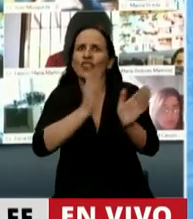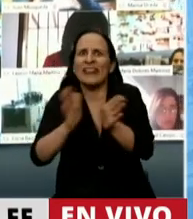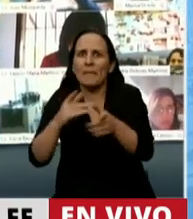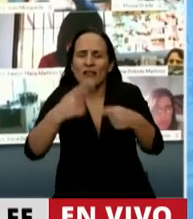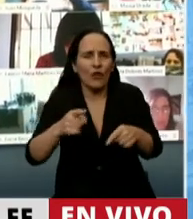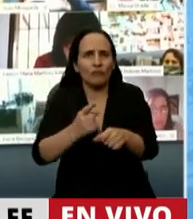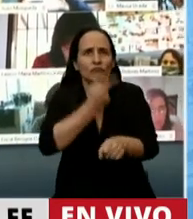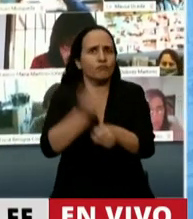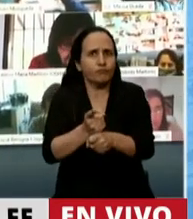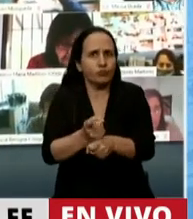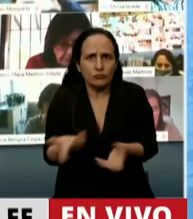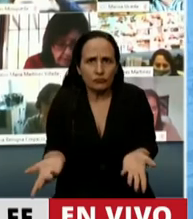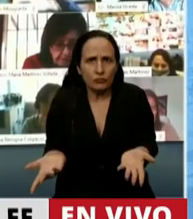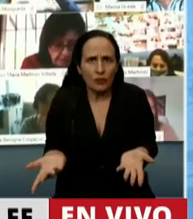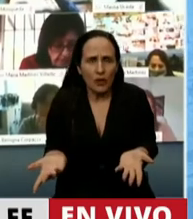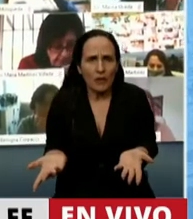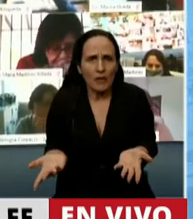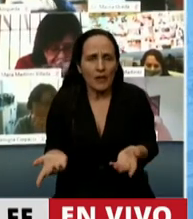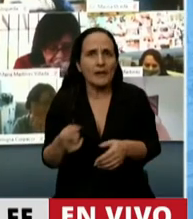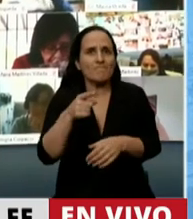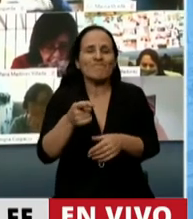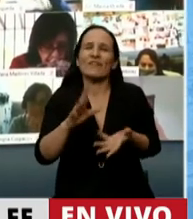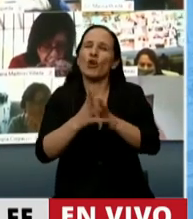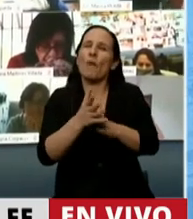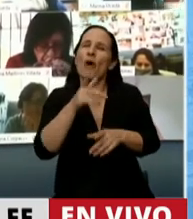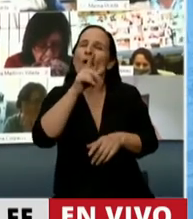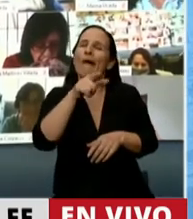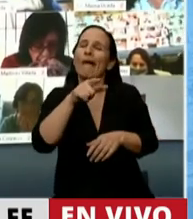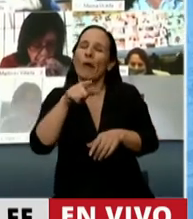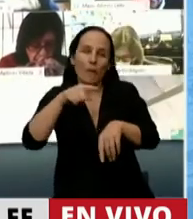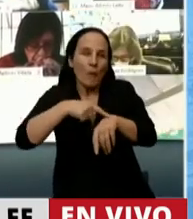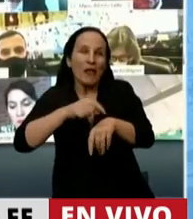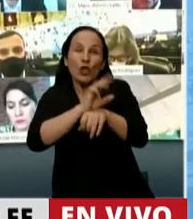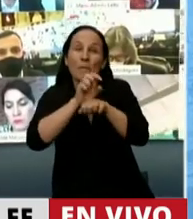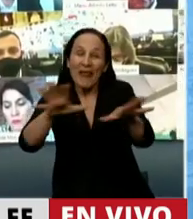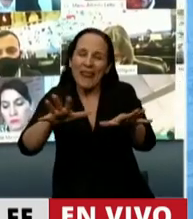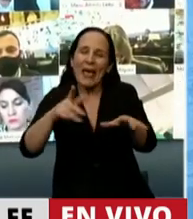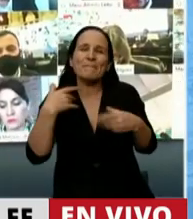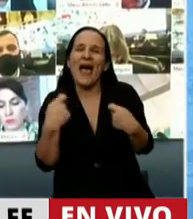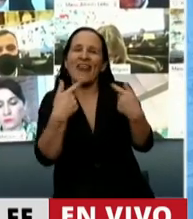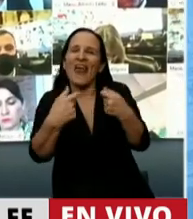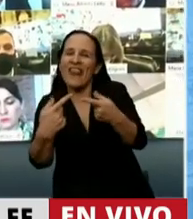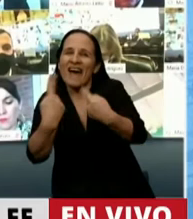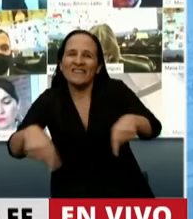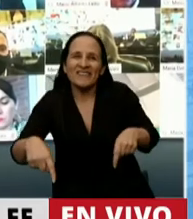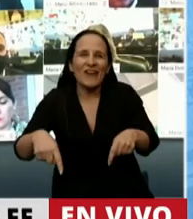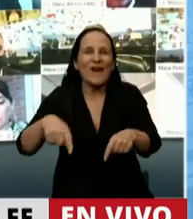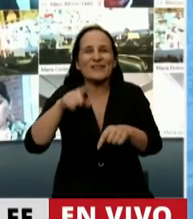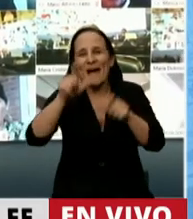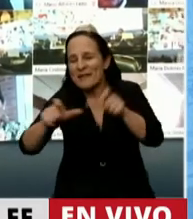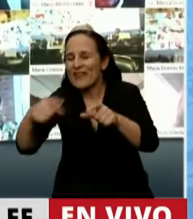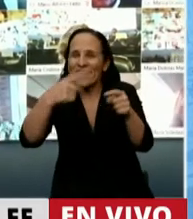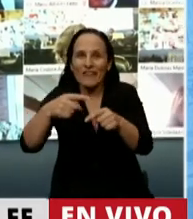Pero en definitiva no estuvieron en la agenda de la pandemia o de los beneficios y las